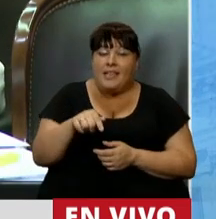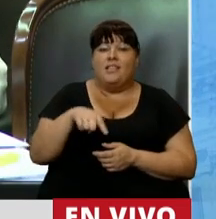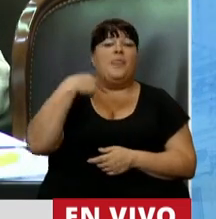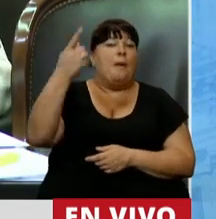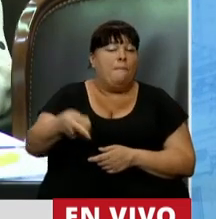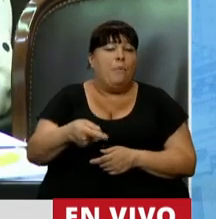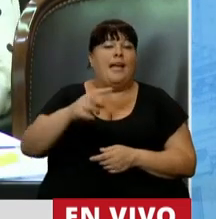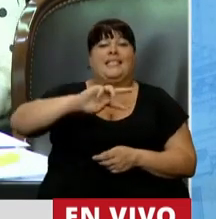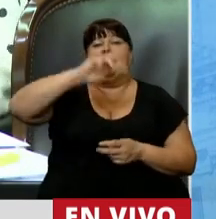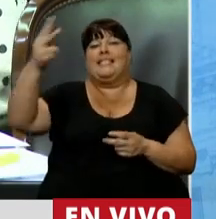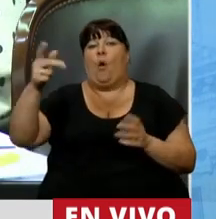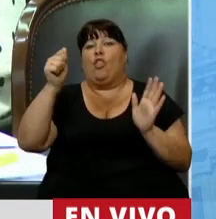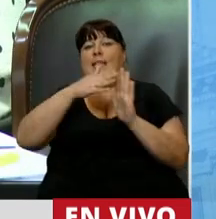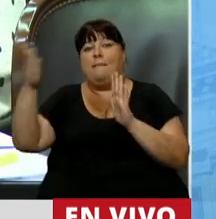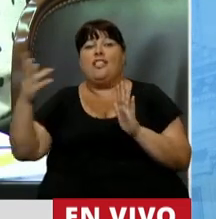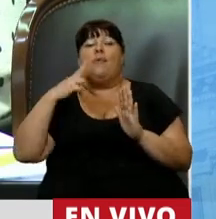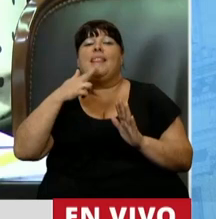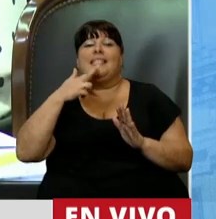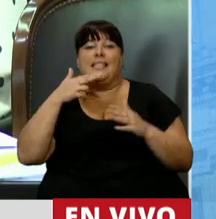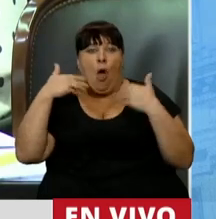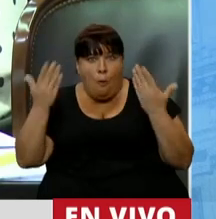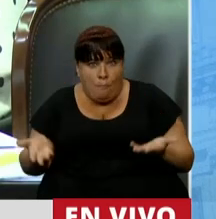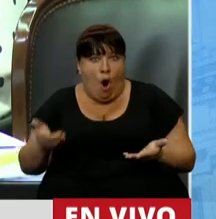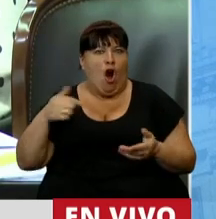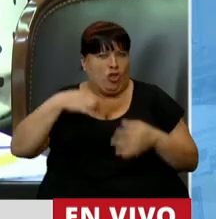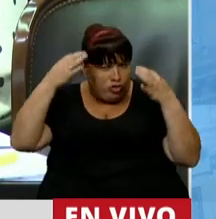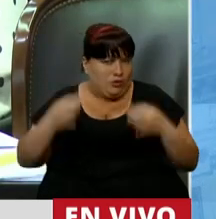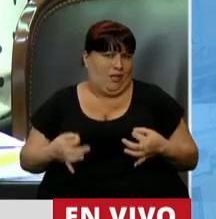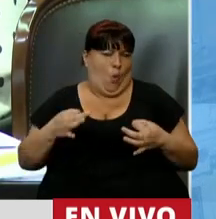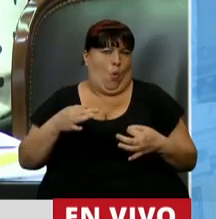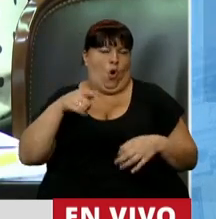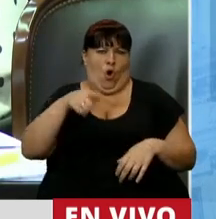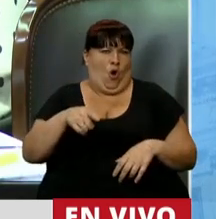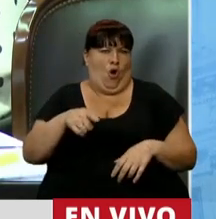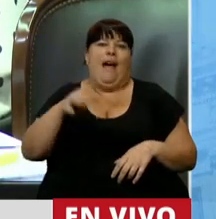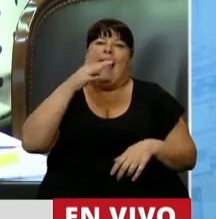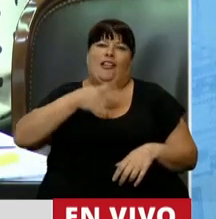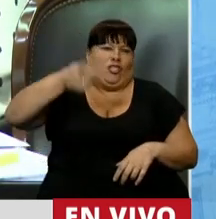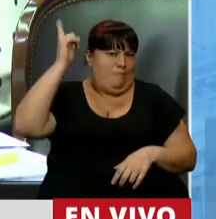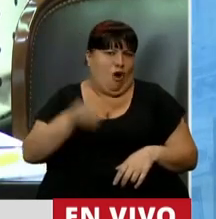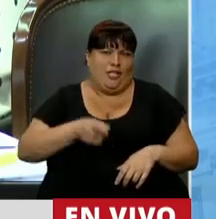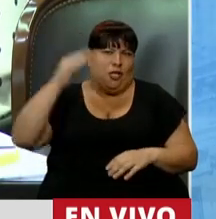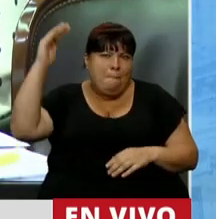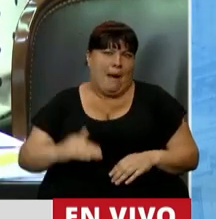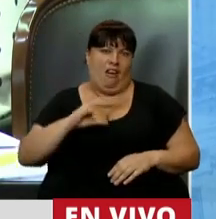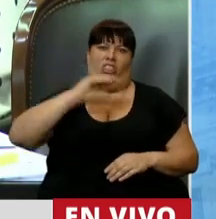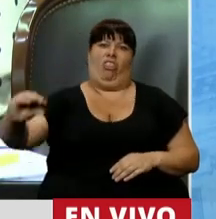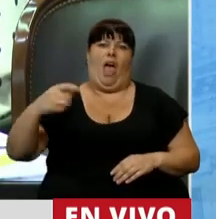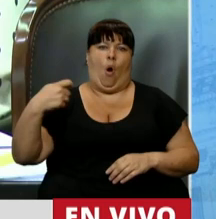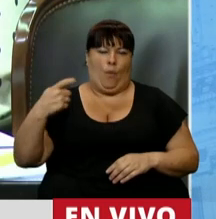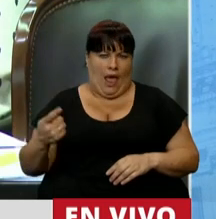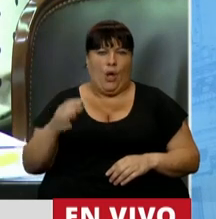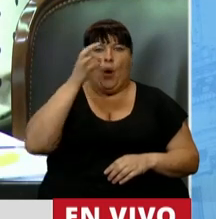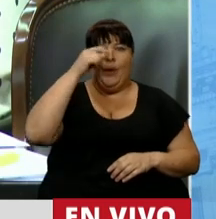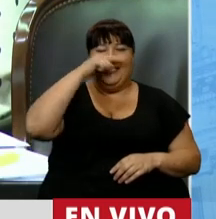vengado en el segundo semestre del 2017, por eso estamos seguros que fue un 14% menos. La